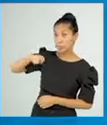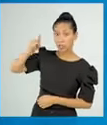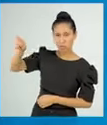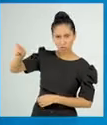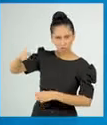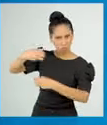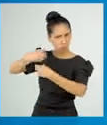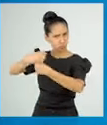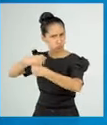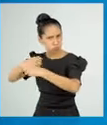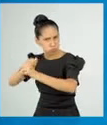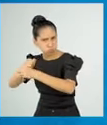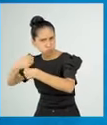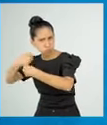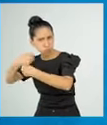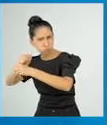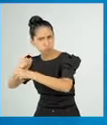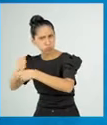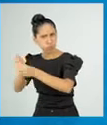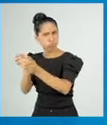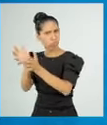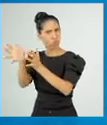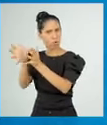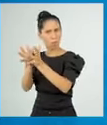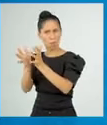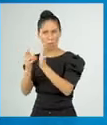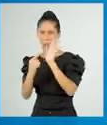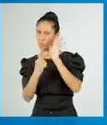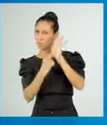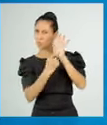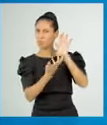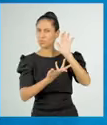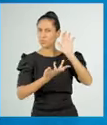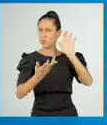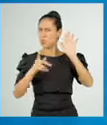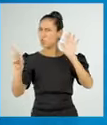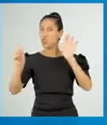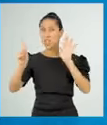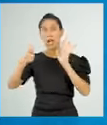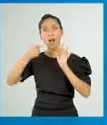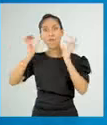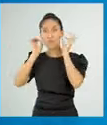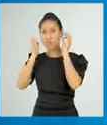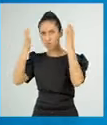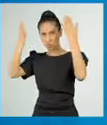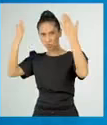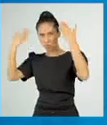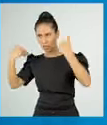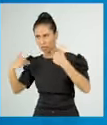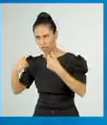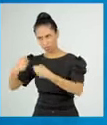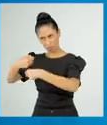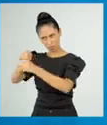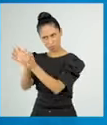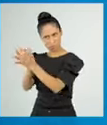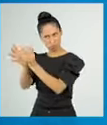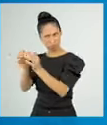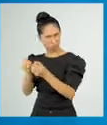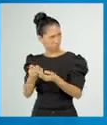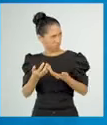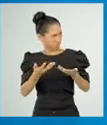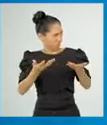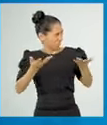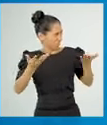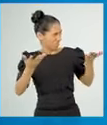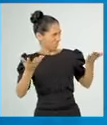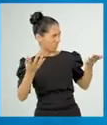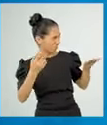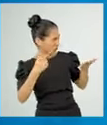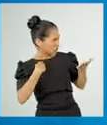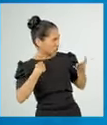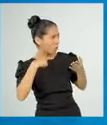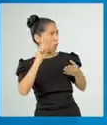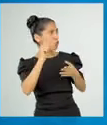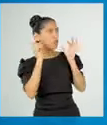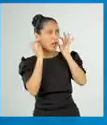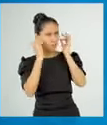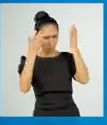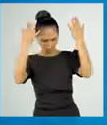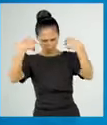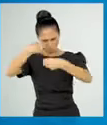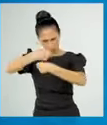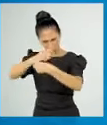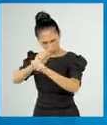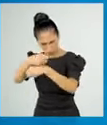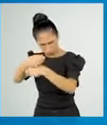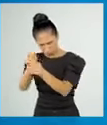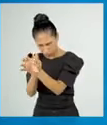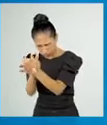El herrero divino, feo, musculoso y tiznado, se sobresaltó al oír la orden y exclamó, ¿crear una mujer? Pero